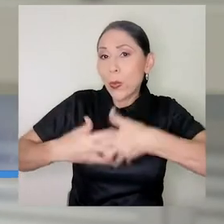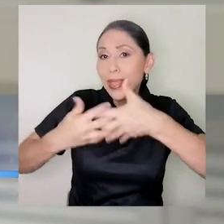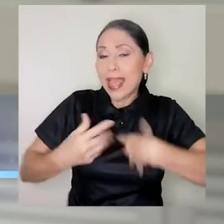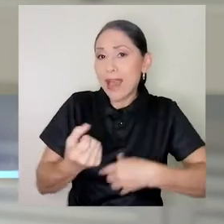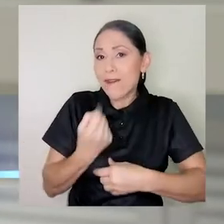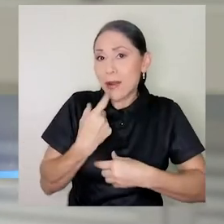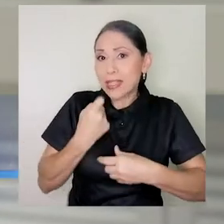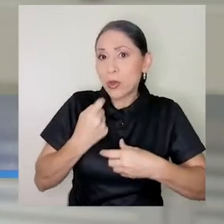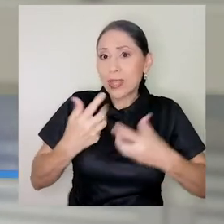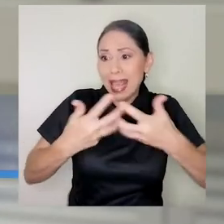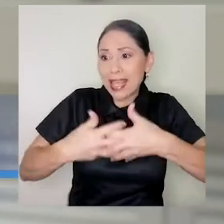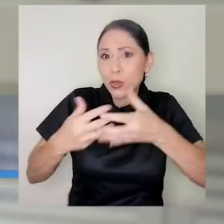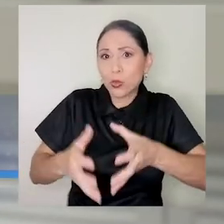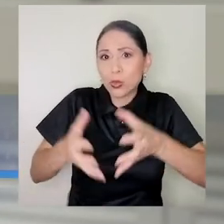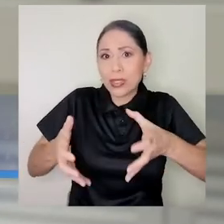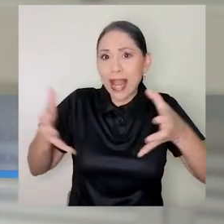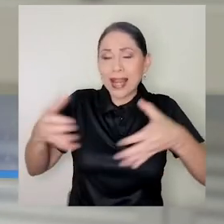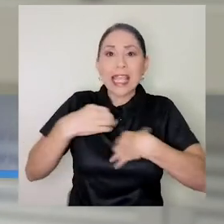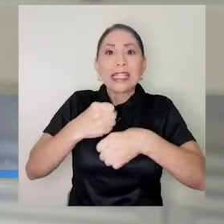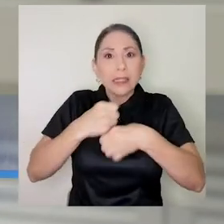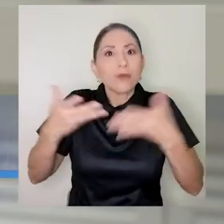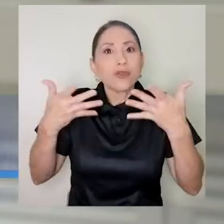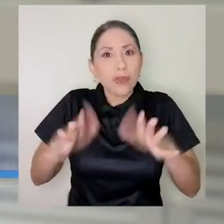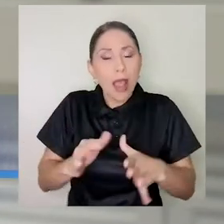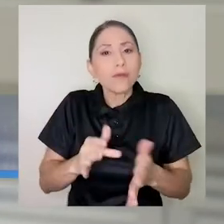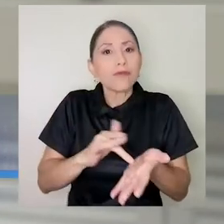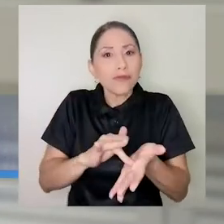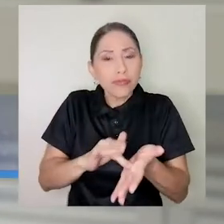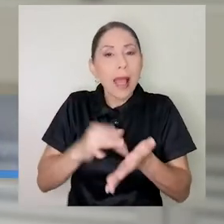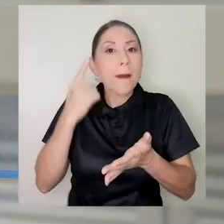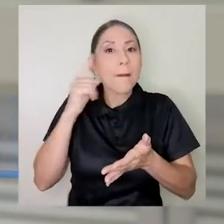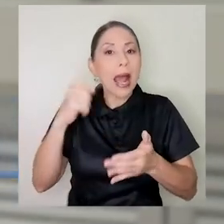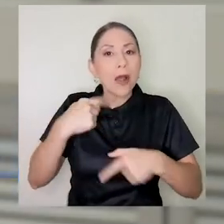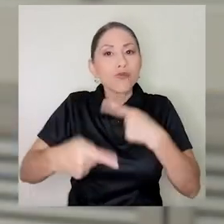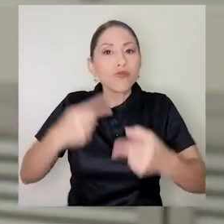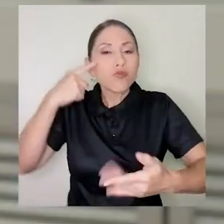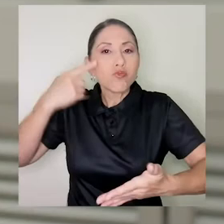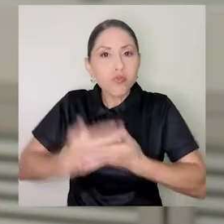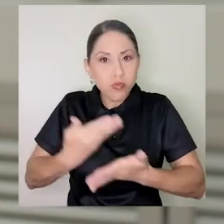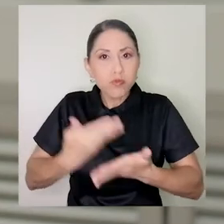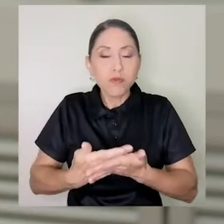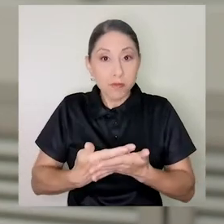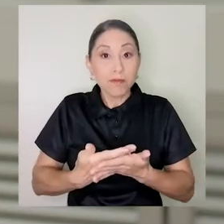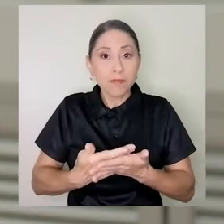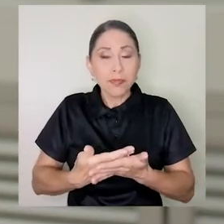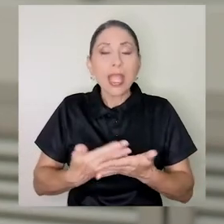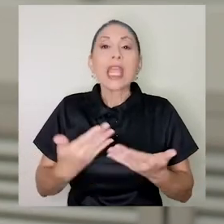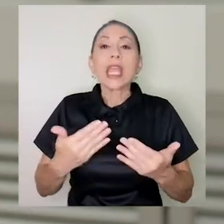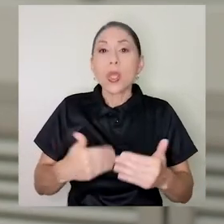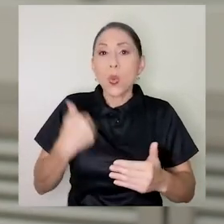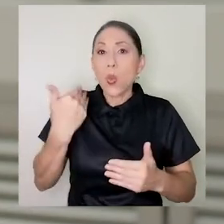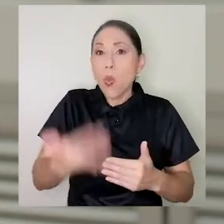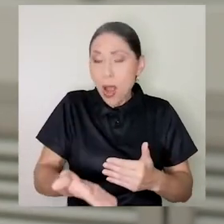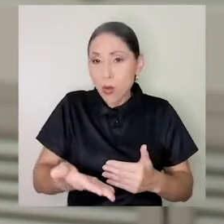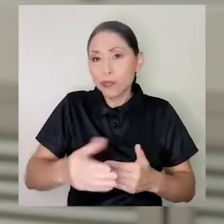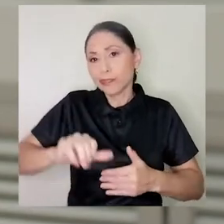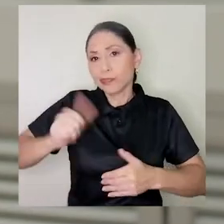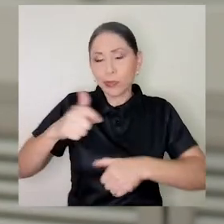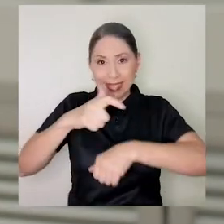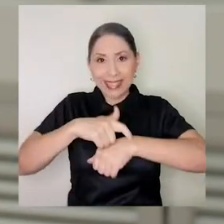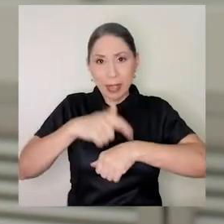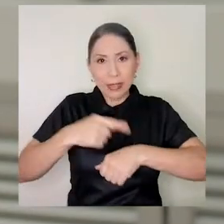concluimos las formulaciones para los pilotos con el recubrimiento y luego